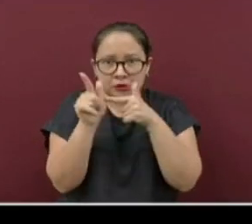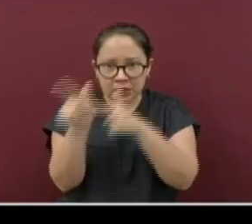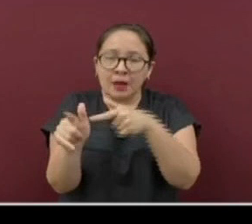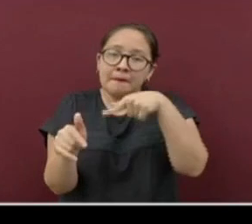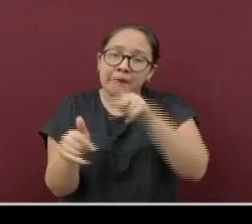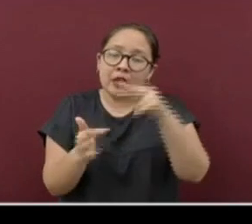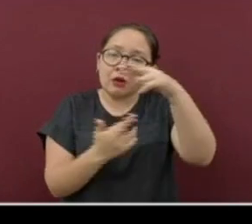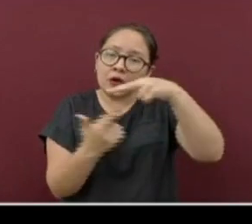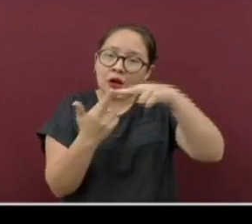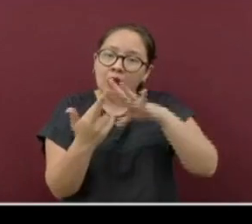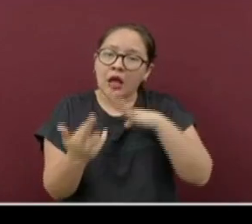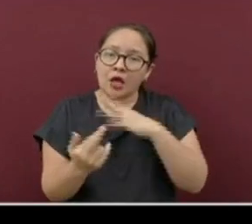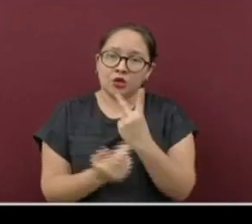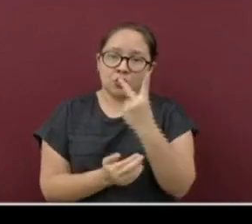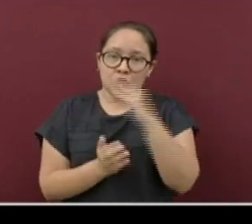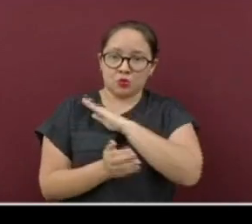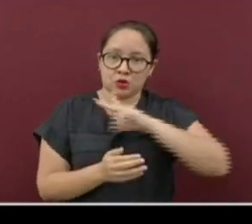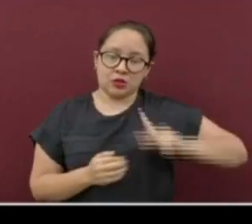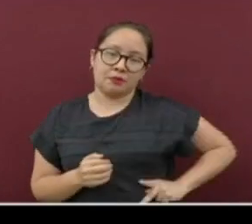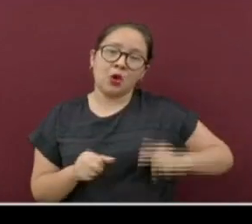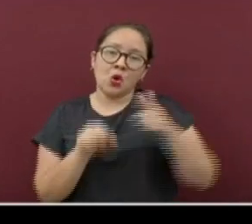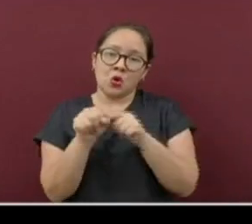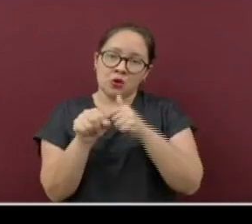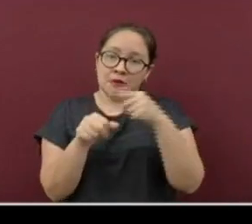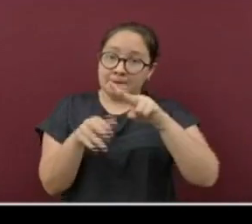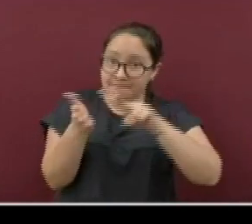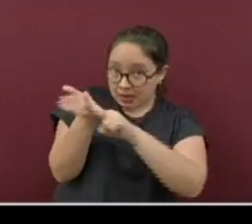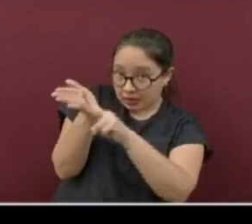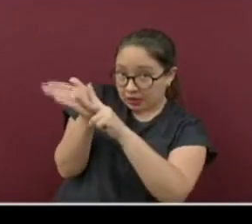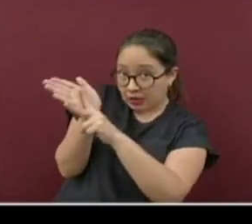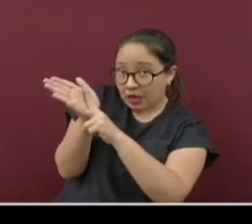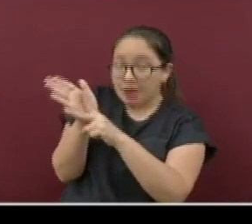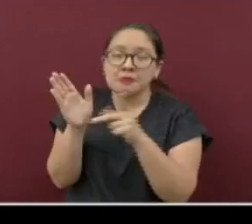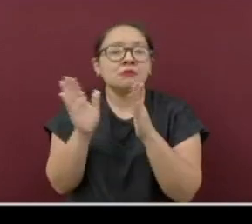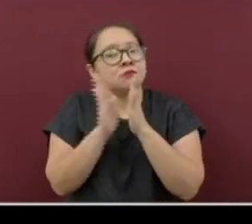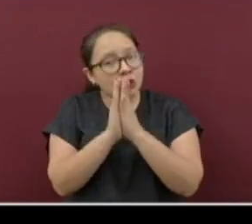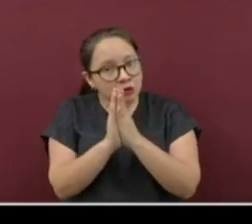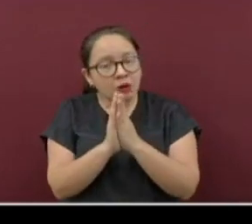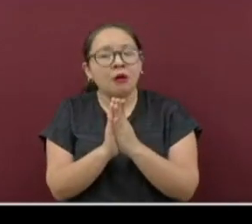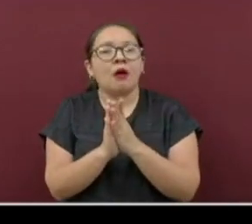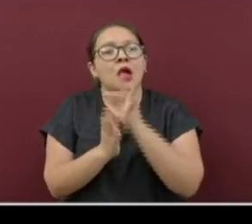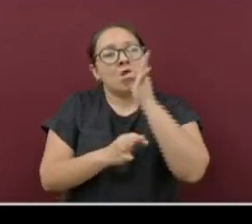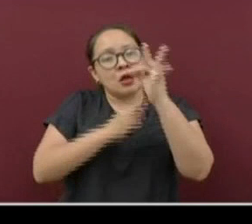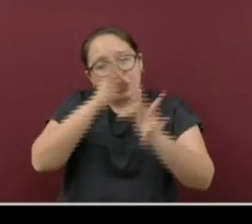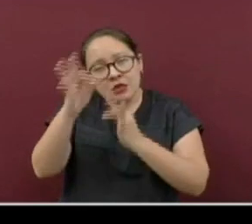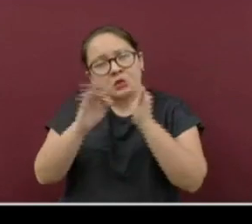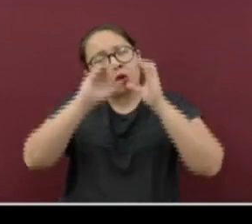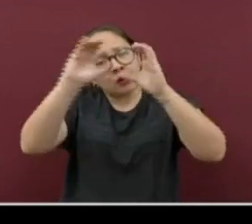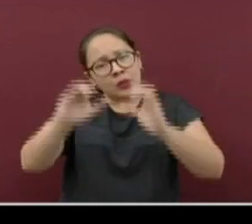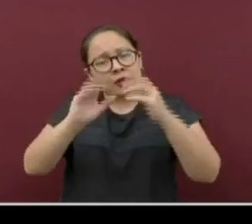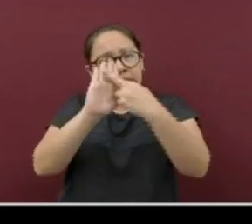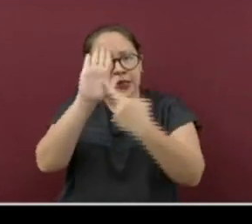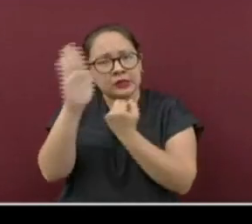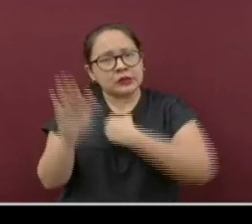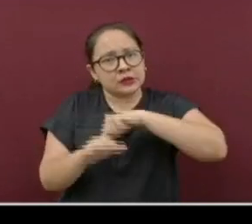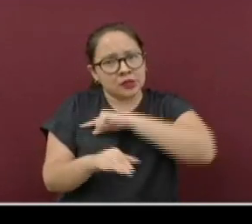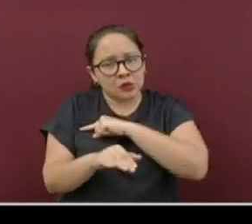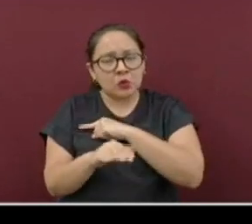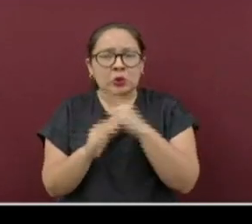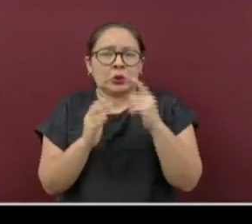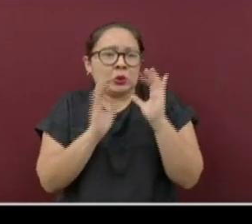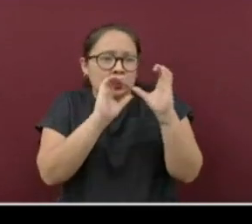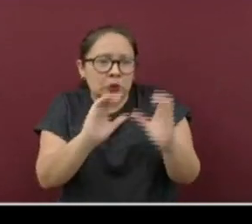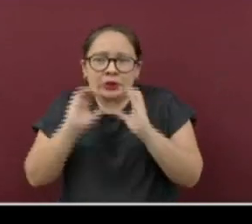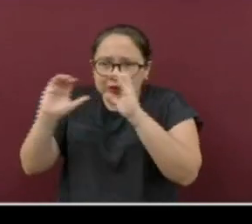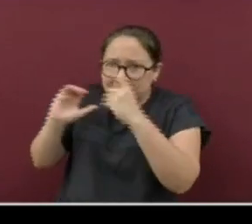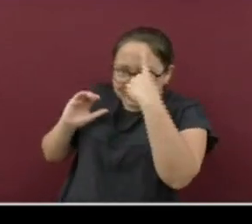se conservan dos municipios en verde, por lo que se les exhorta a intensificar las medidas preventivas e higiénicas en todo